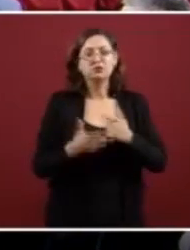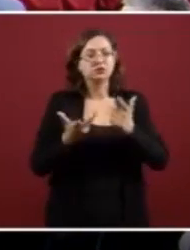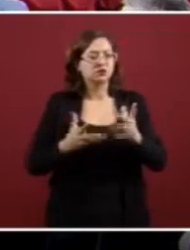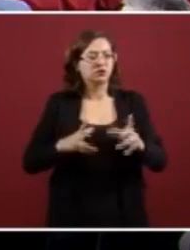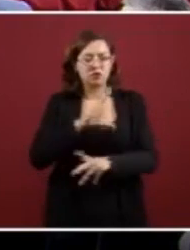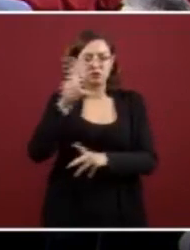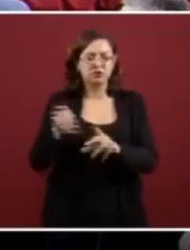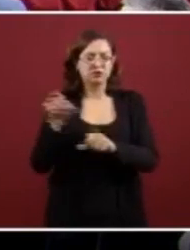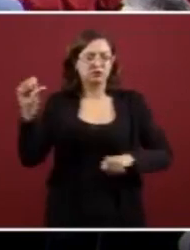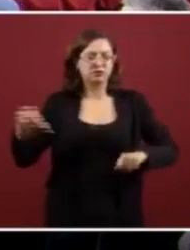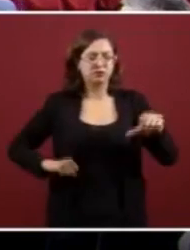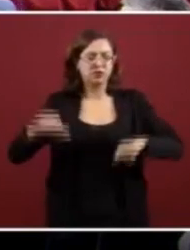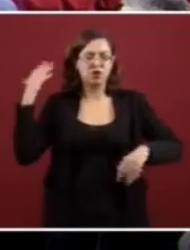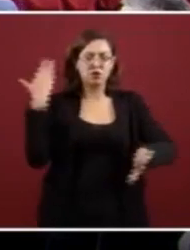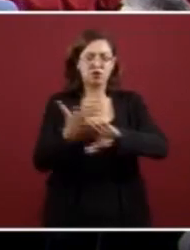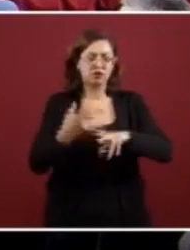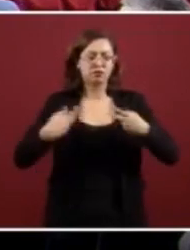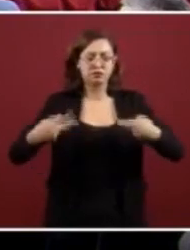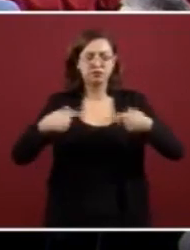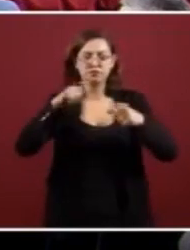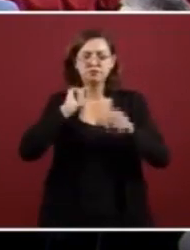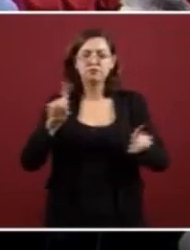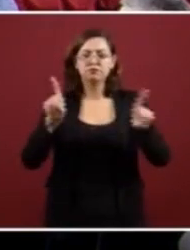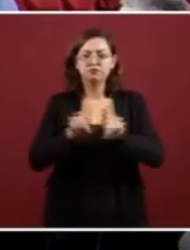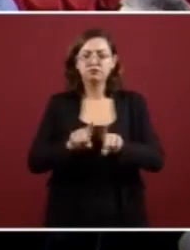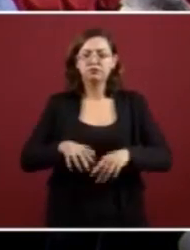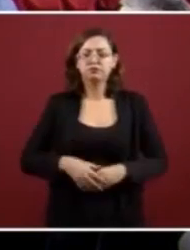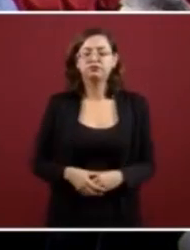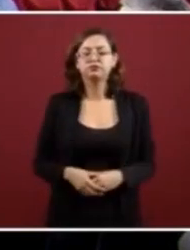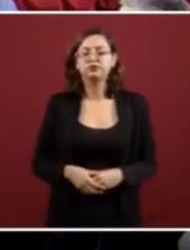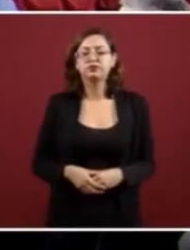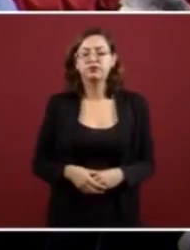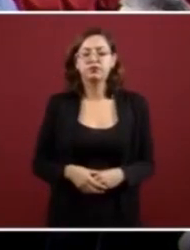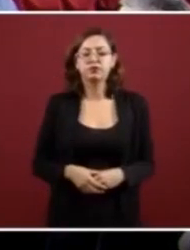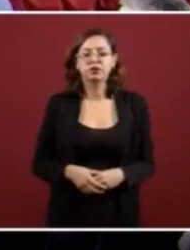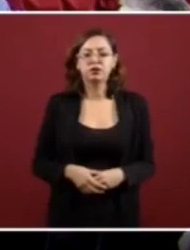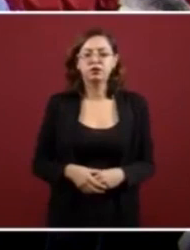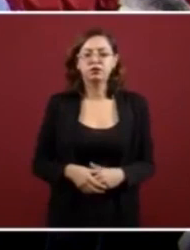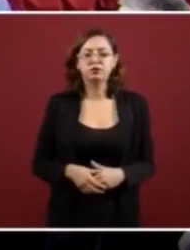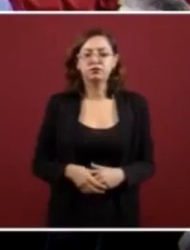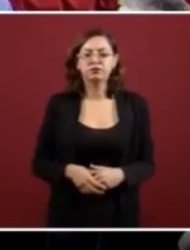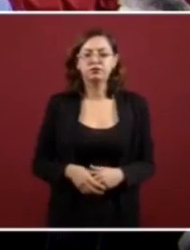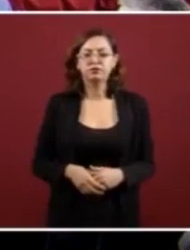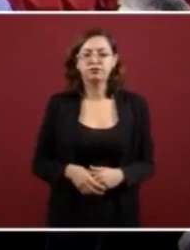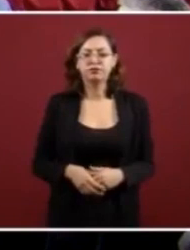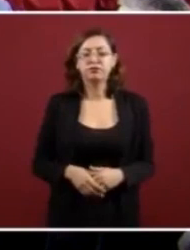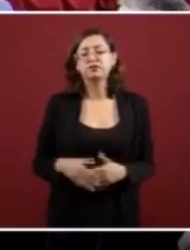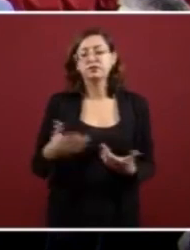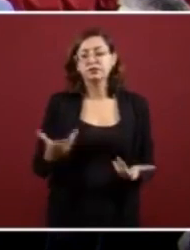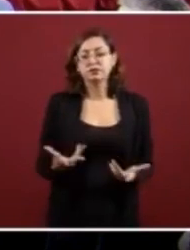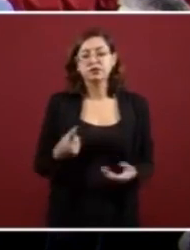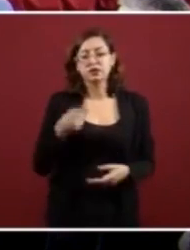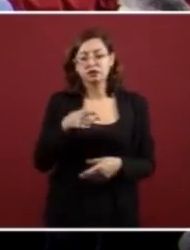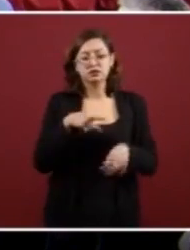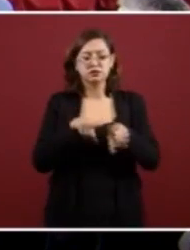actividad que se ha mencionado. En la comunicación con su hermano,